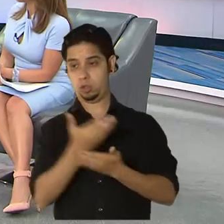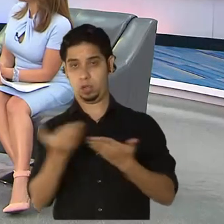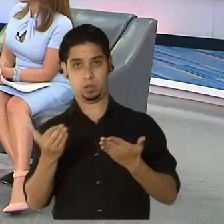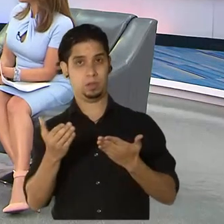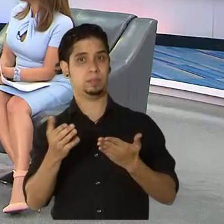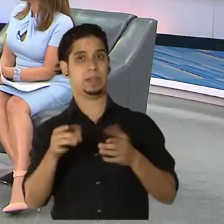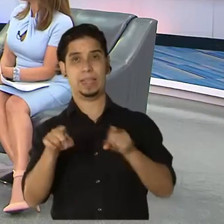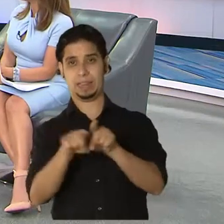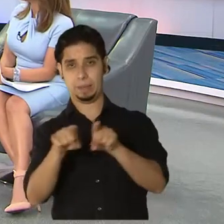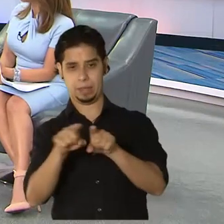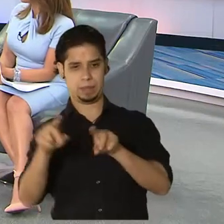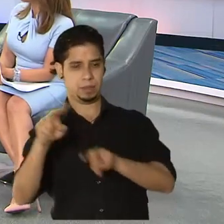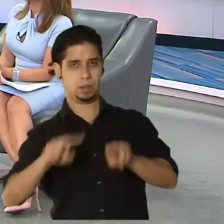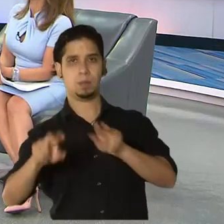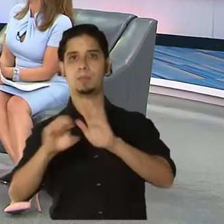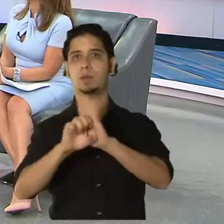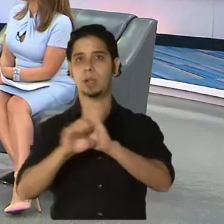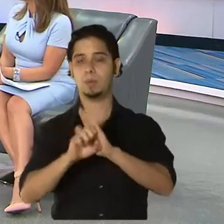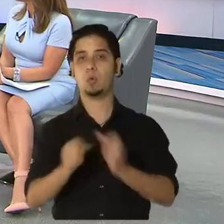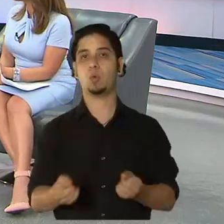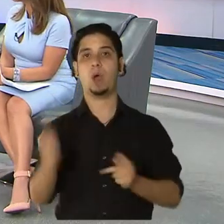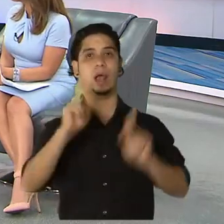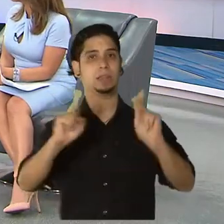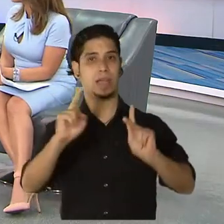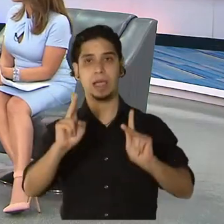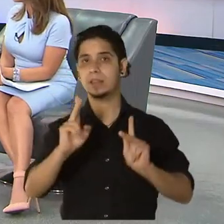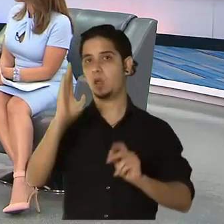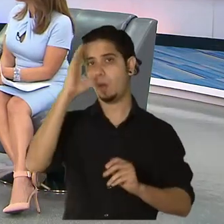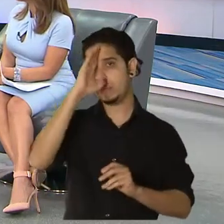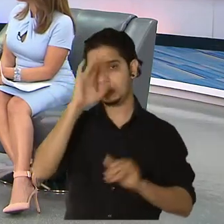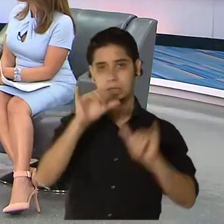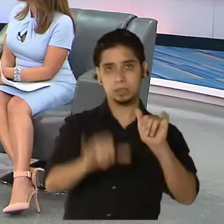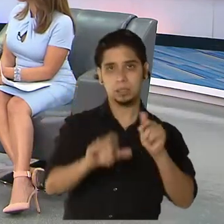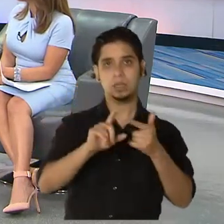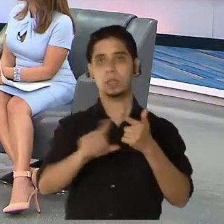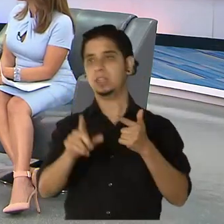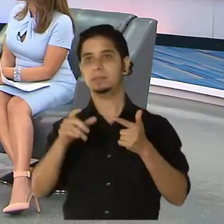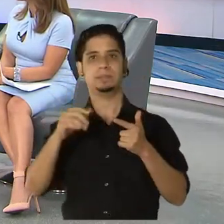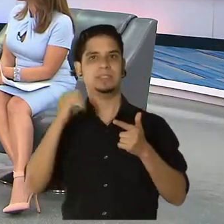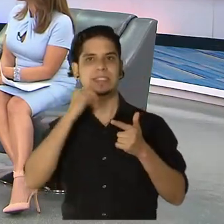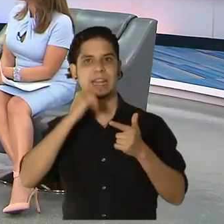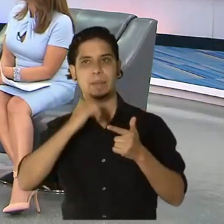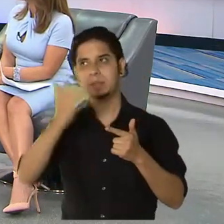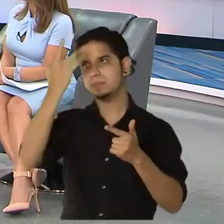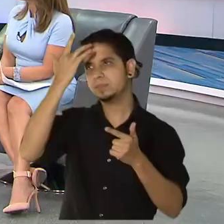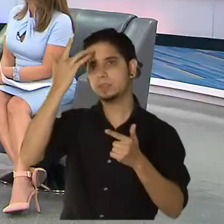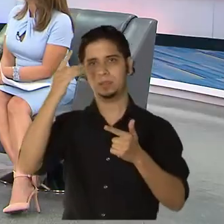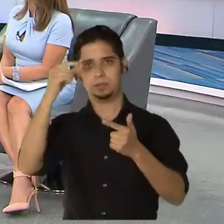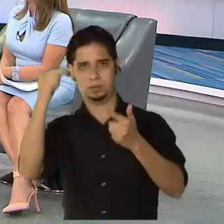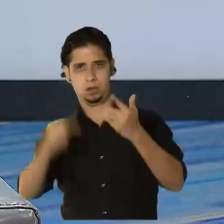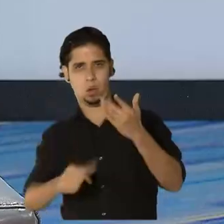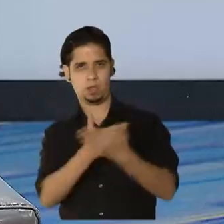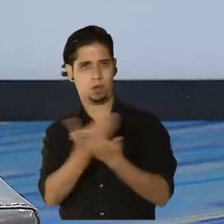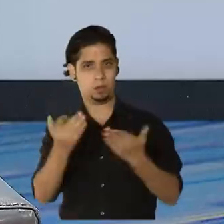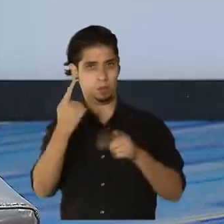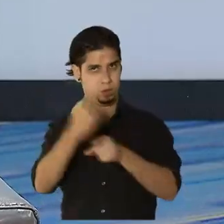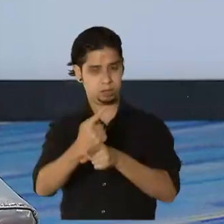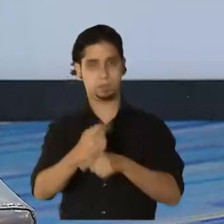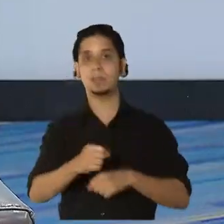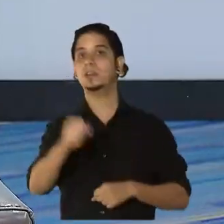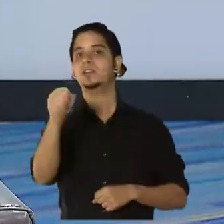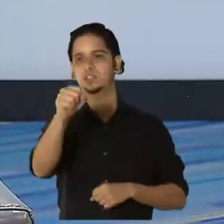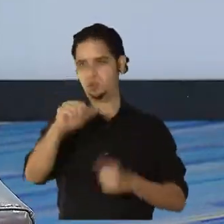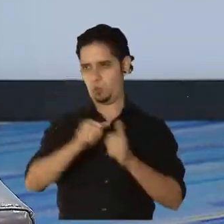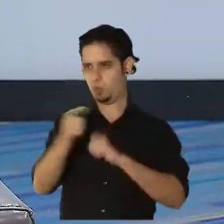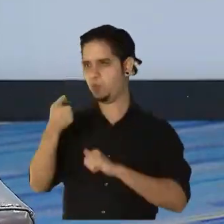también están observando, como el número de hospitalizaciones, de muertes, de contagios diarios, ¿cómo comparamos en ese sentido? Igualmente, hay otros indicadores, como